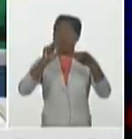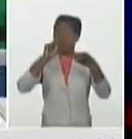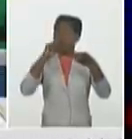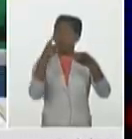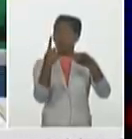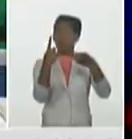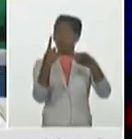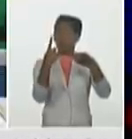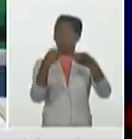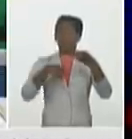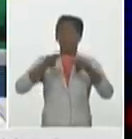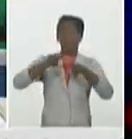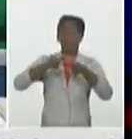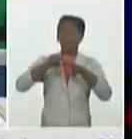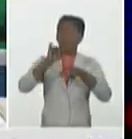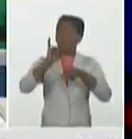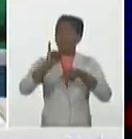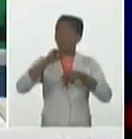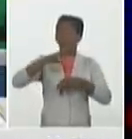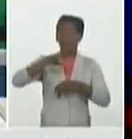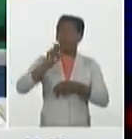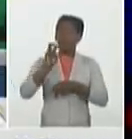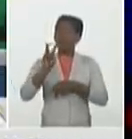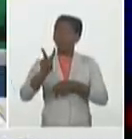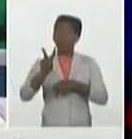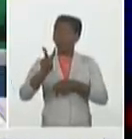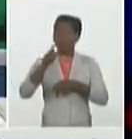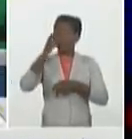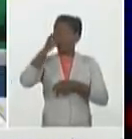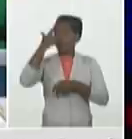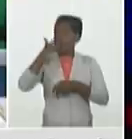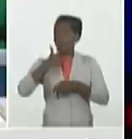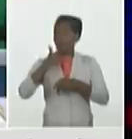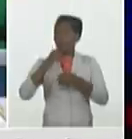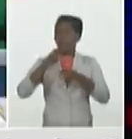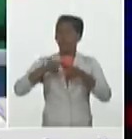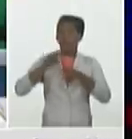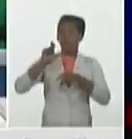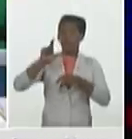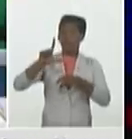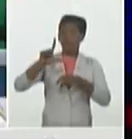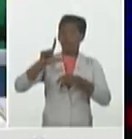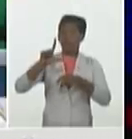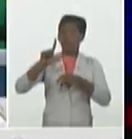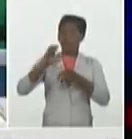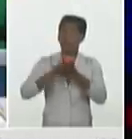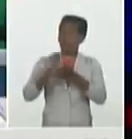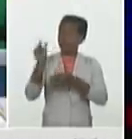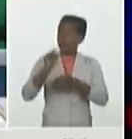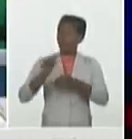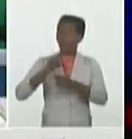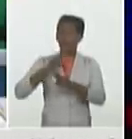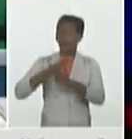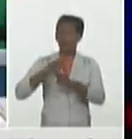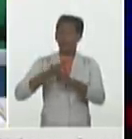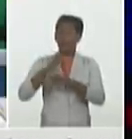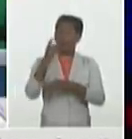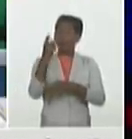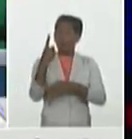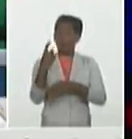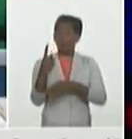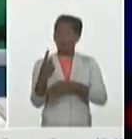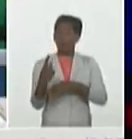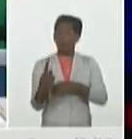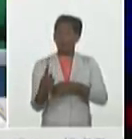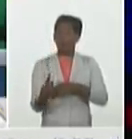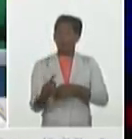de Ciego de Ávila Holguín Mayabeque y Santiago de Cuba uno de cada uno. Ya se